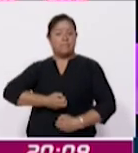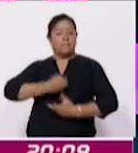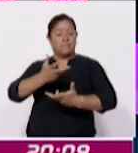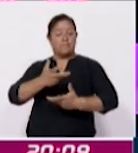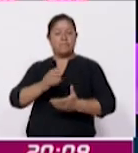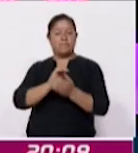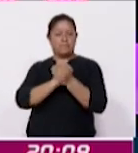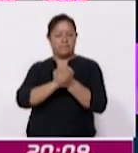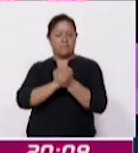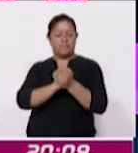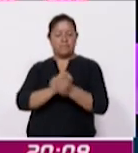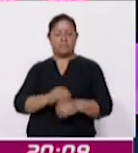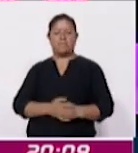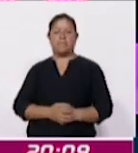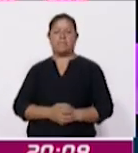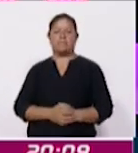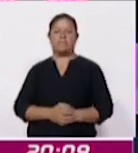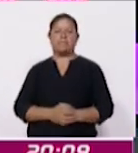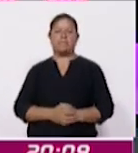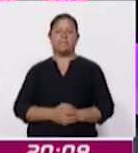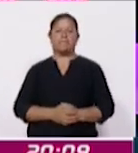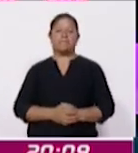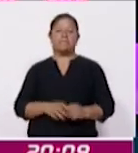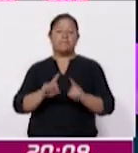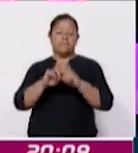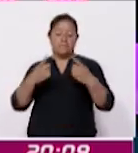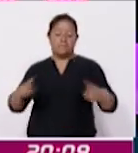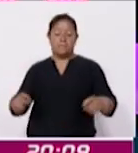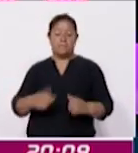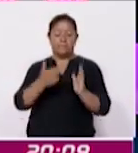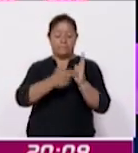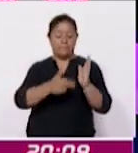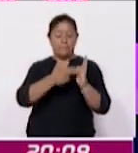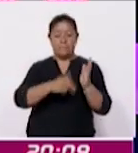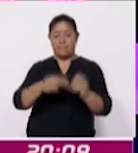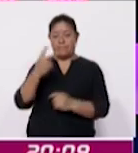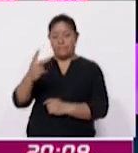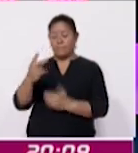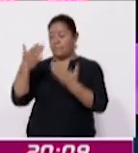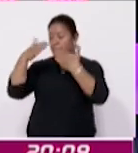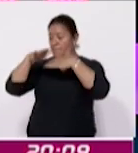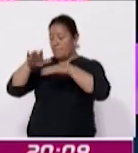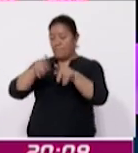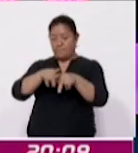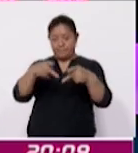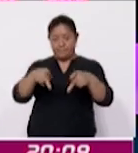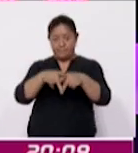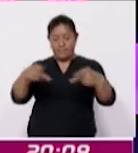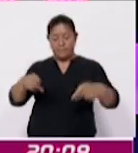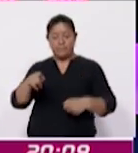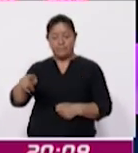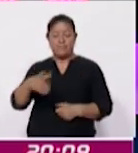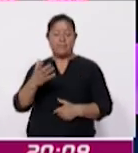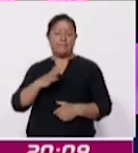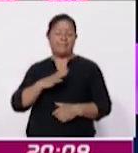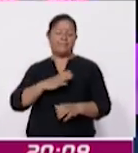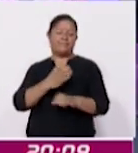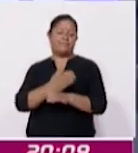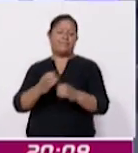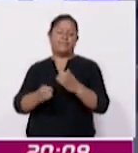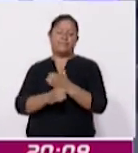Rifa, en el que se desarrollaron dos talleres sobre periodismo y producción de eventos.